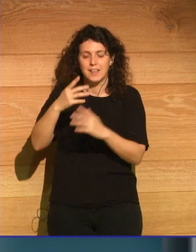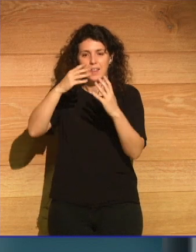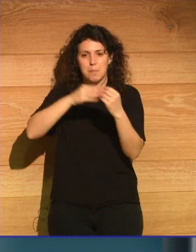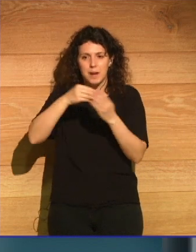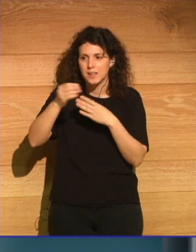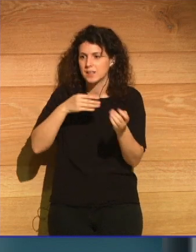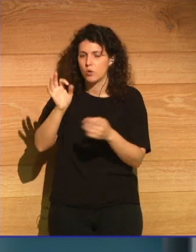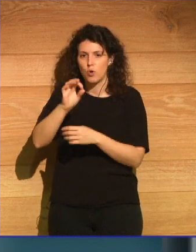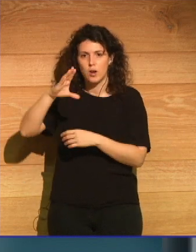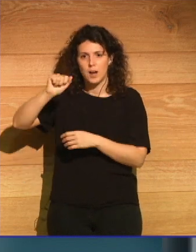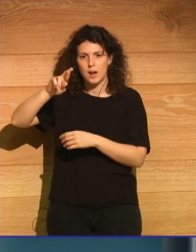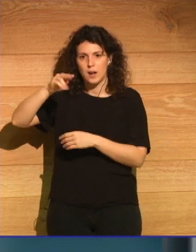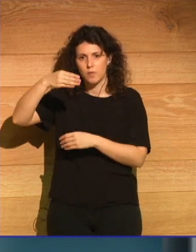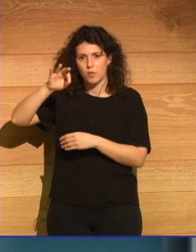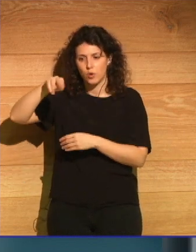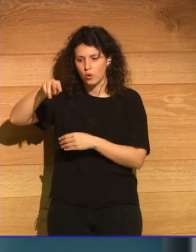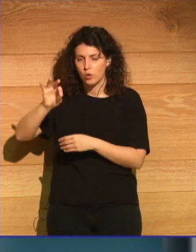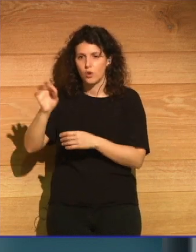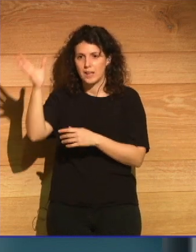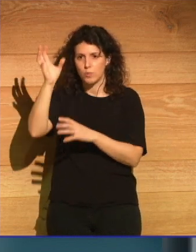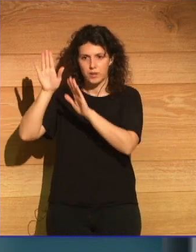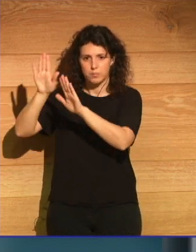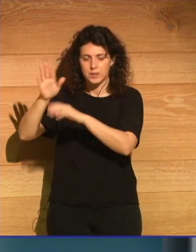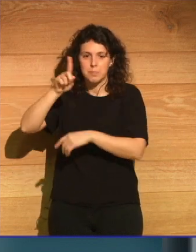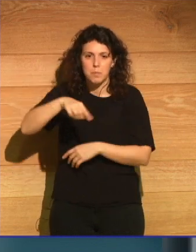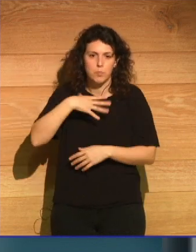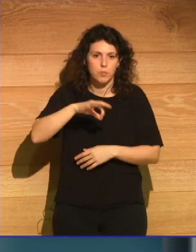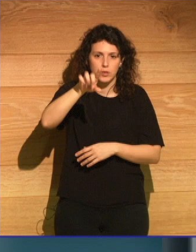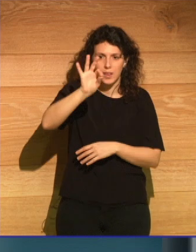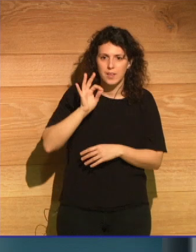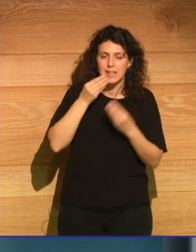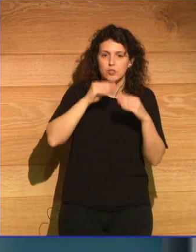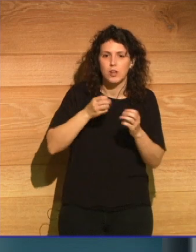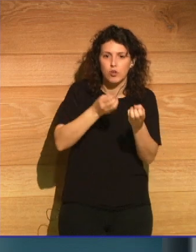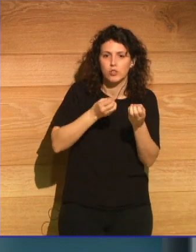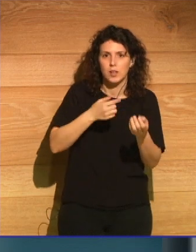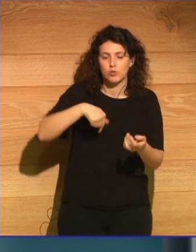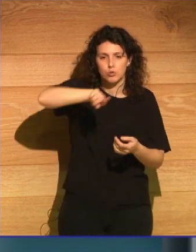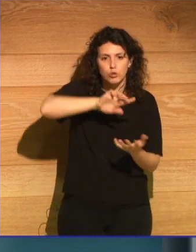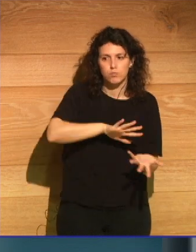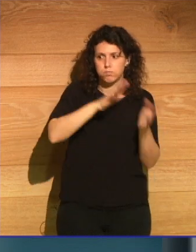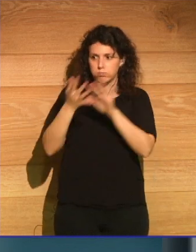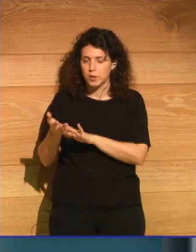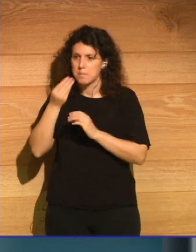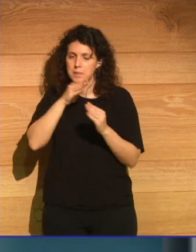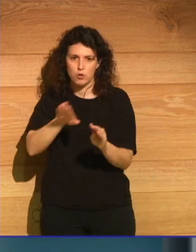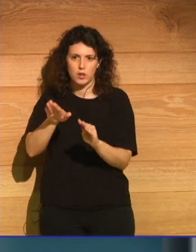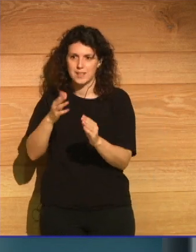quedar plasmado en la atmósfera podemos decidir contar una historia de haber decidido convertirnos en mejores antepasados